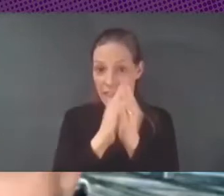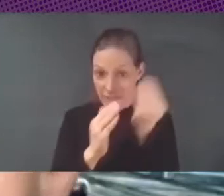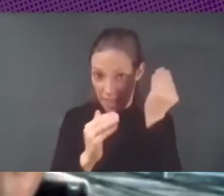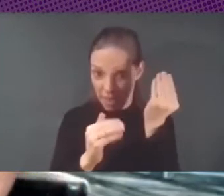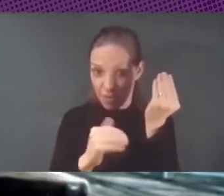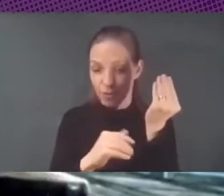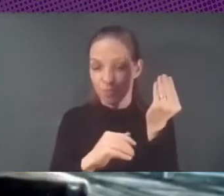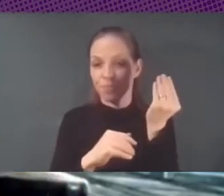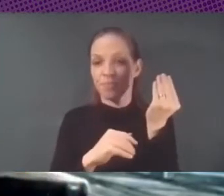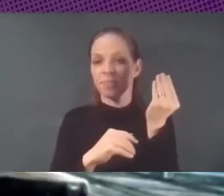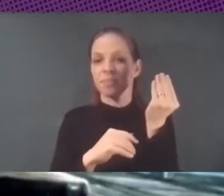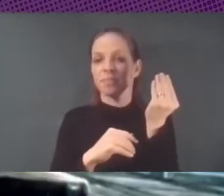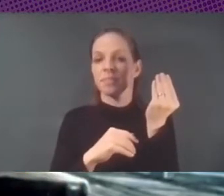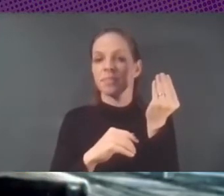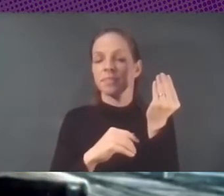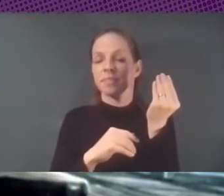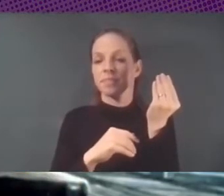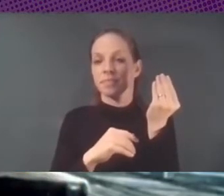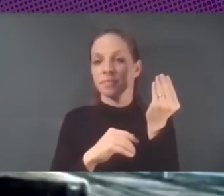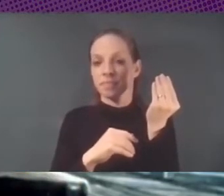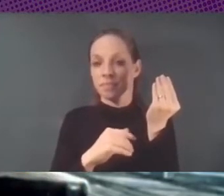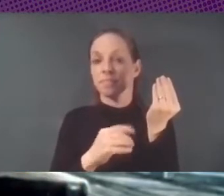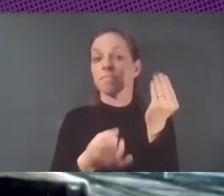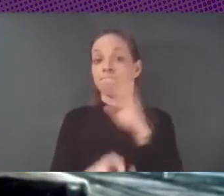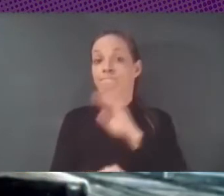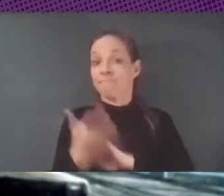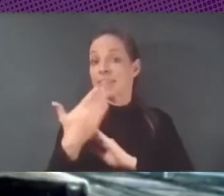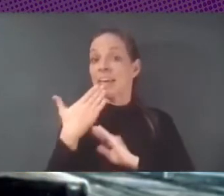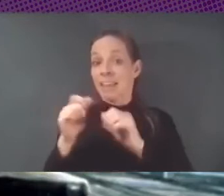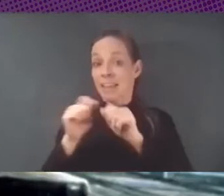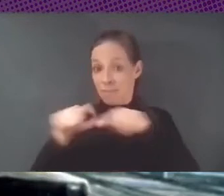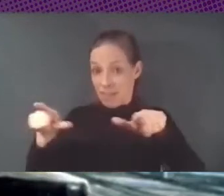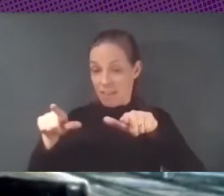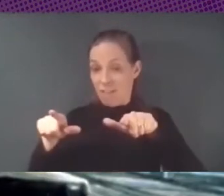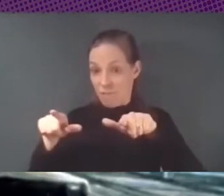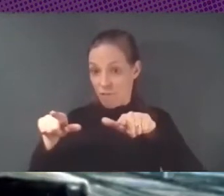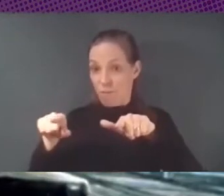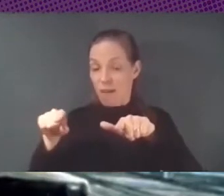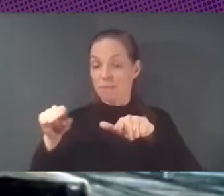desde la plataforma, cuanto la plataforma misma,